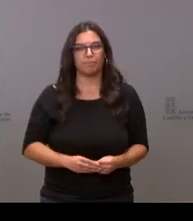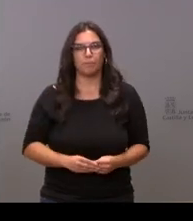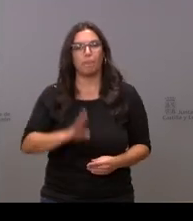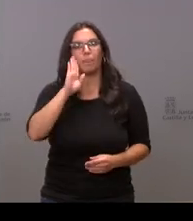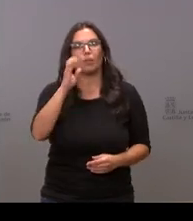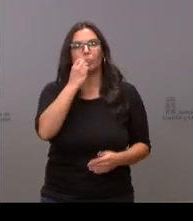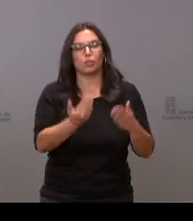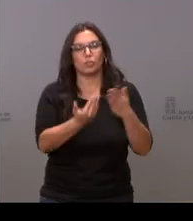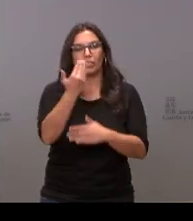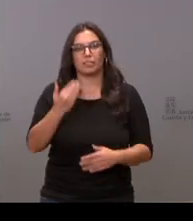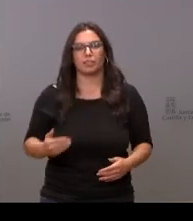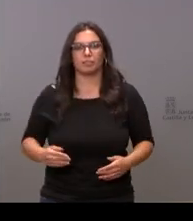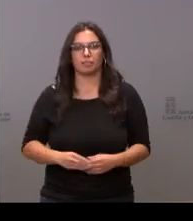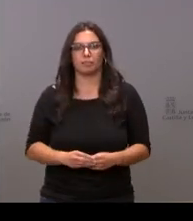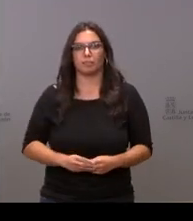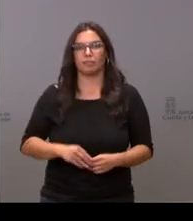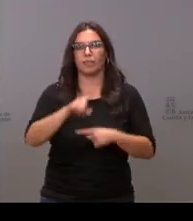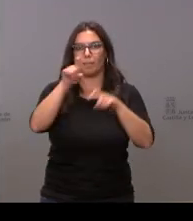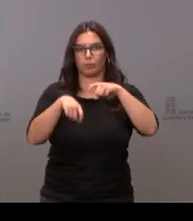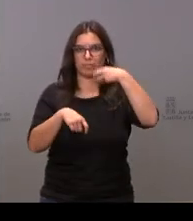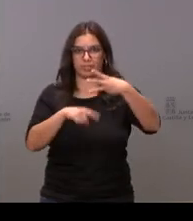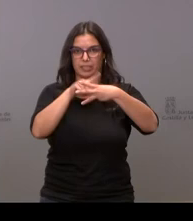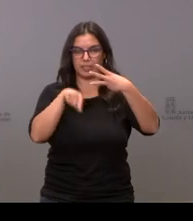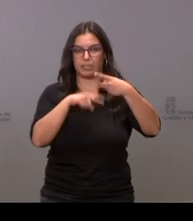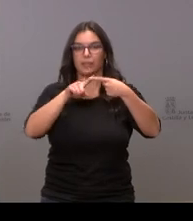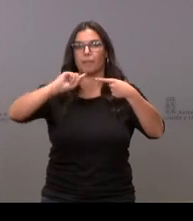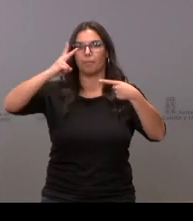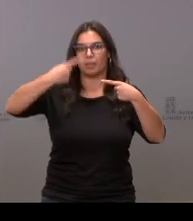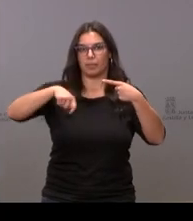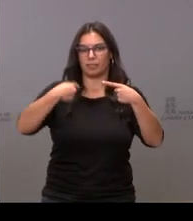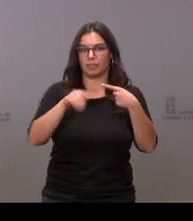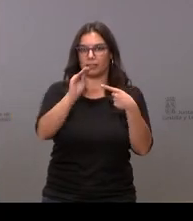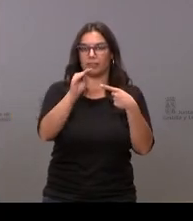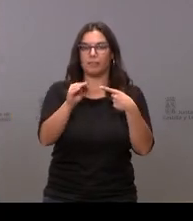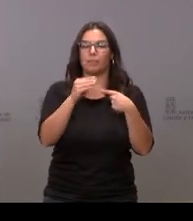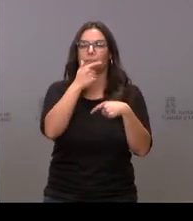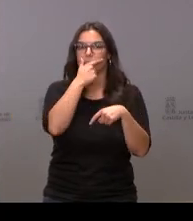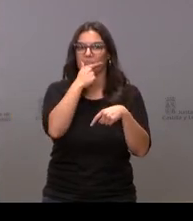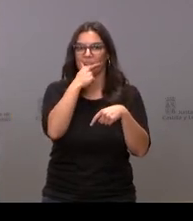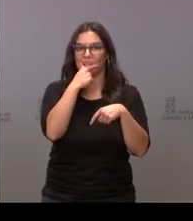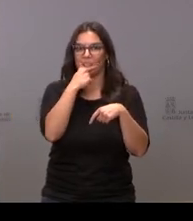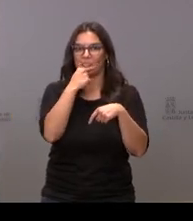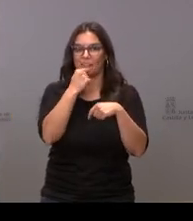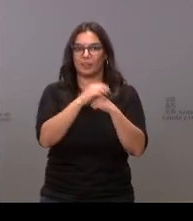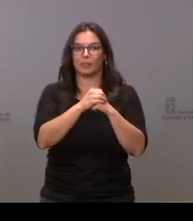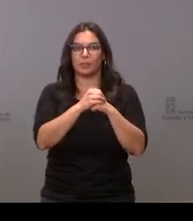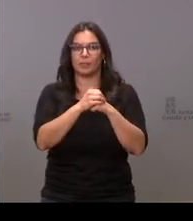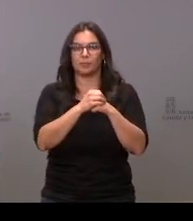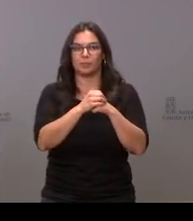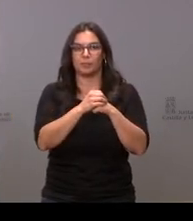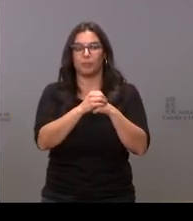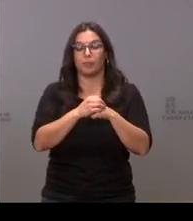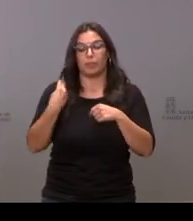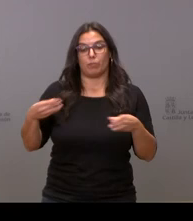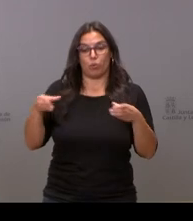Hola buenos días tres preguntas al vicepresidente le quería preguntar si más allá de que se descarte que sea una petición de por